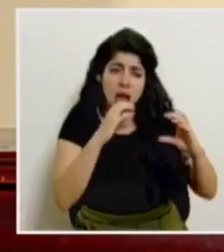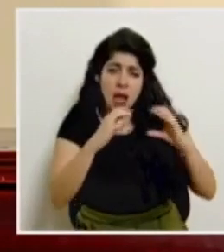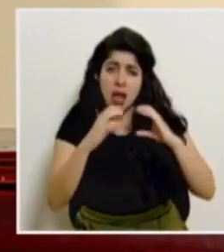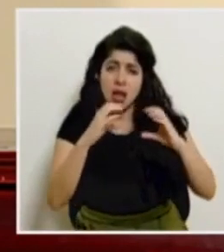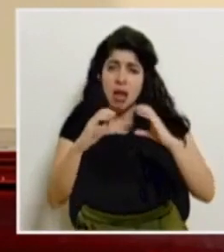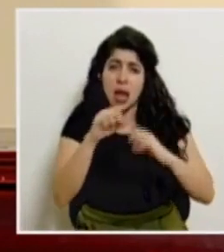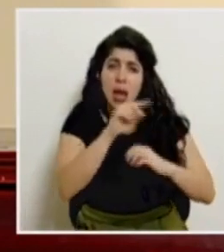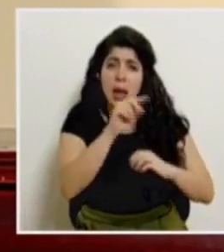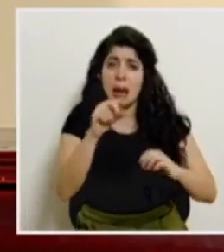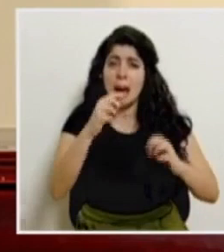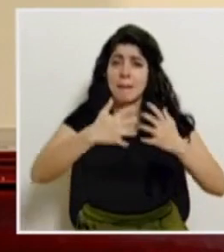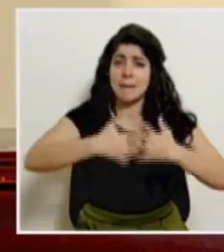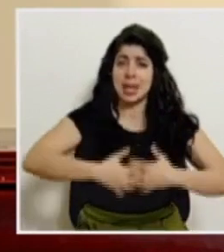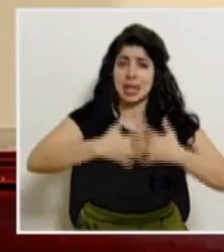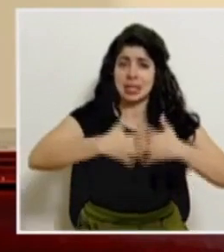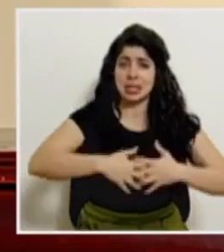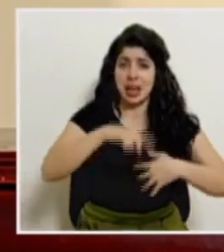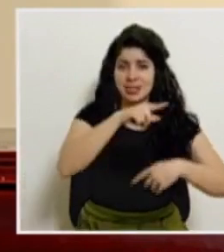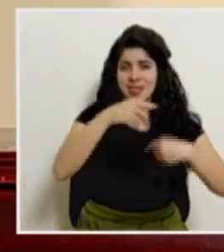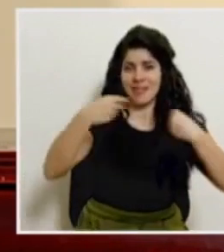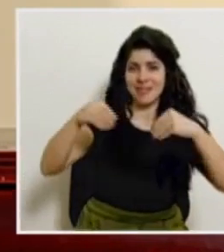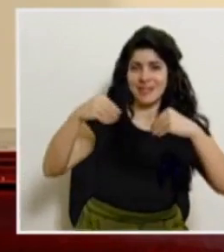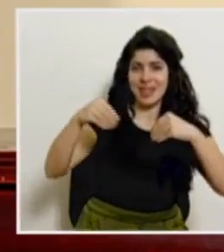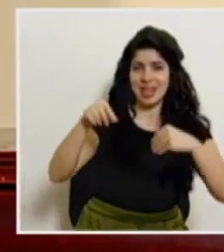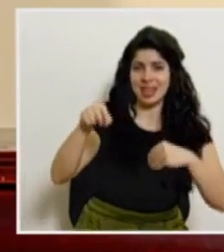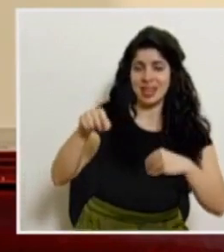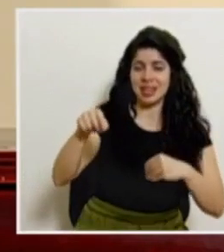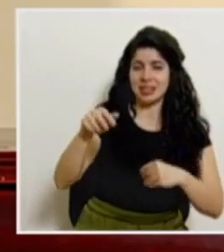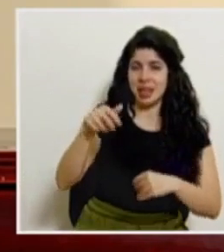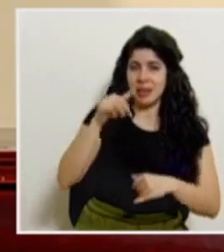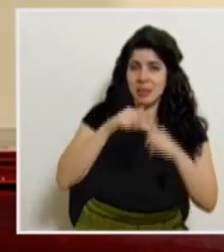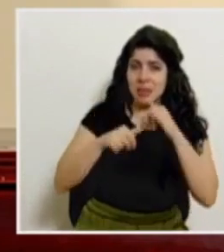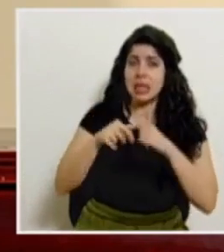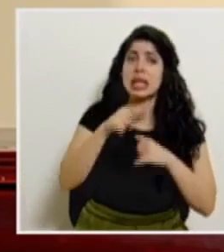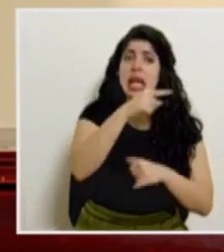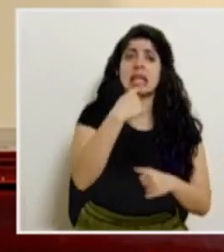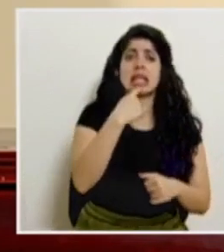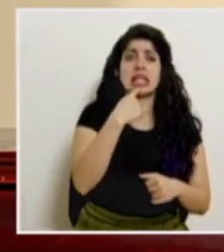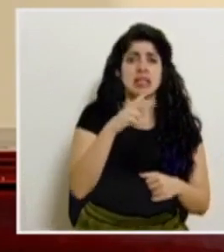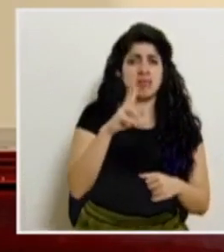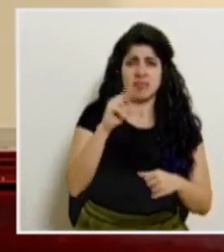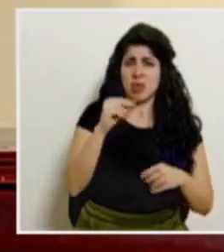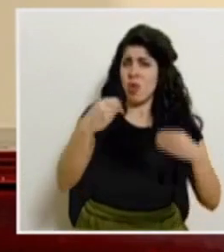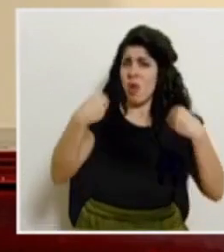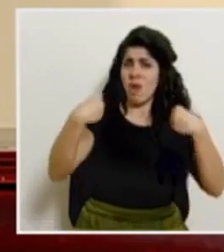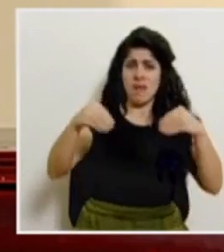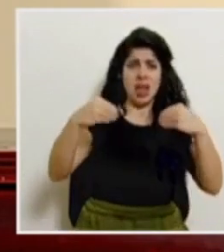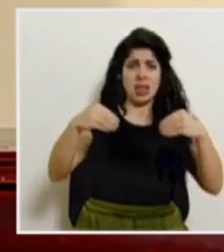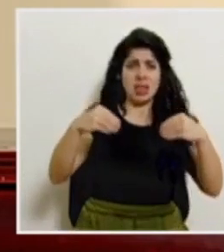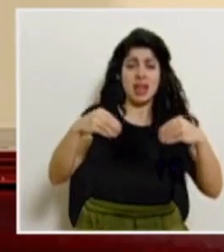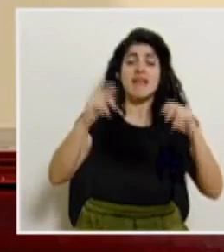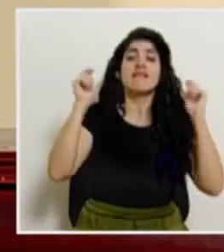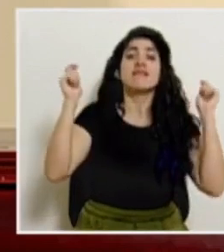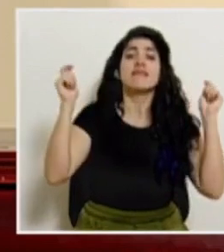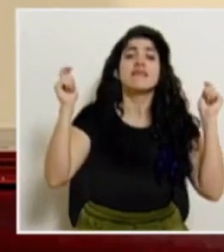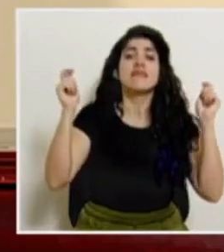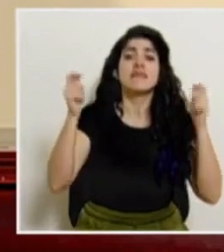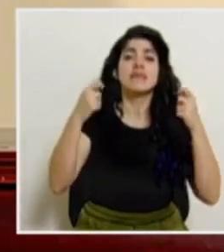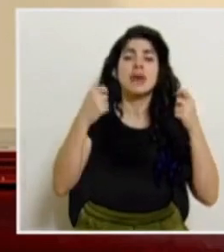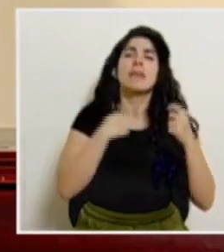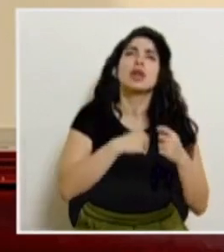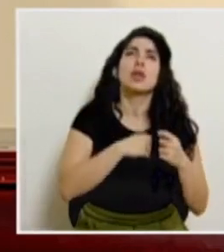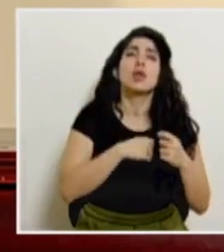las empresas que suplen este tipo de bebidas y nos garantizan que no venden actividades perdón fiestas